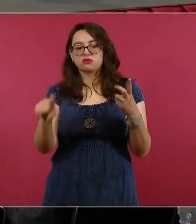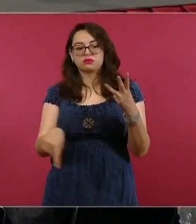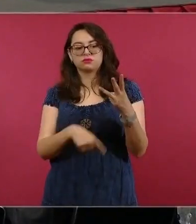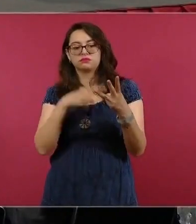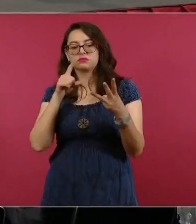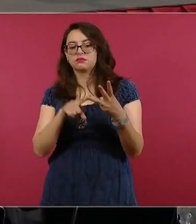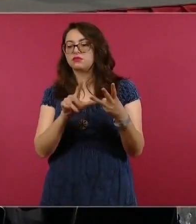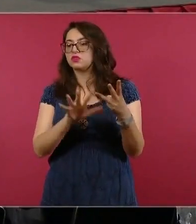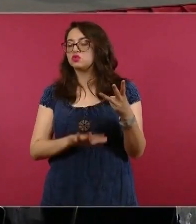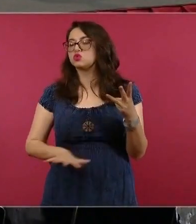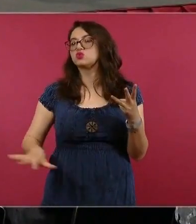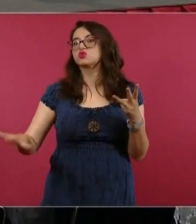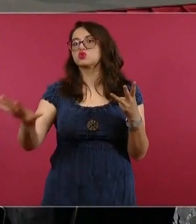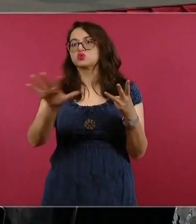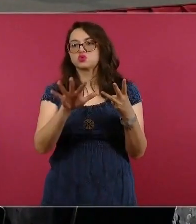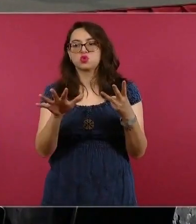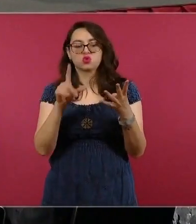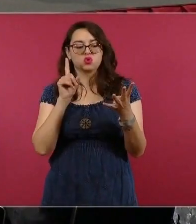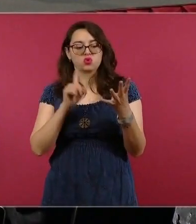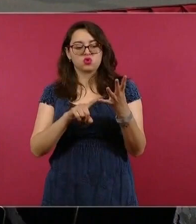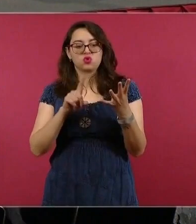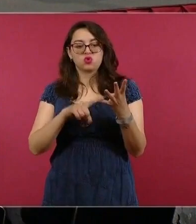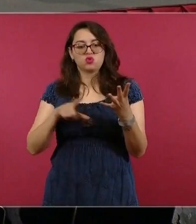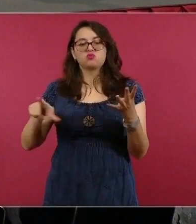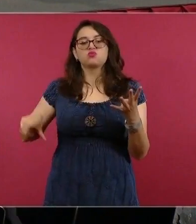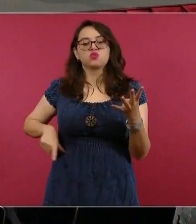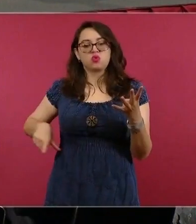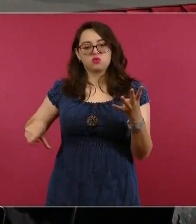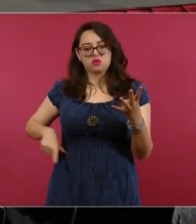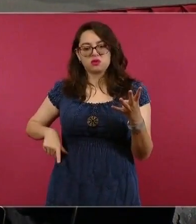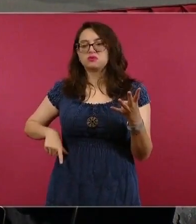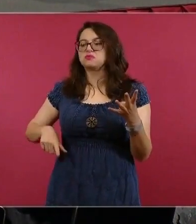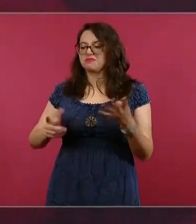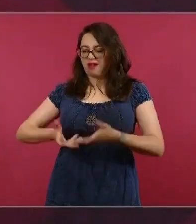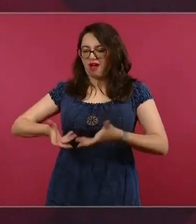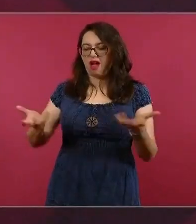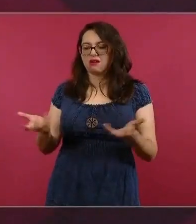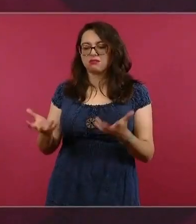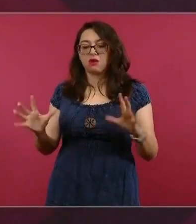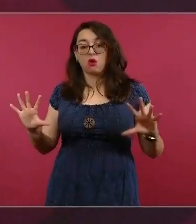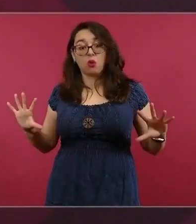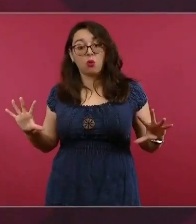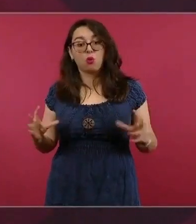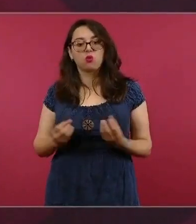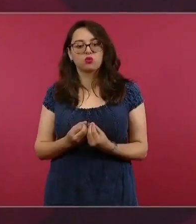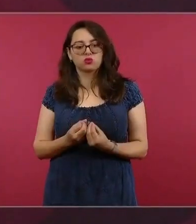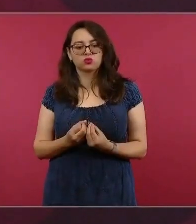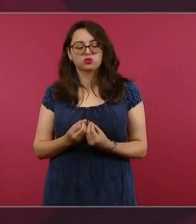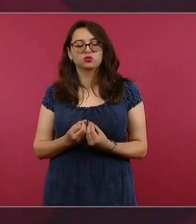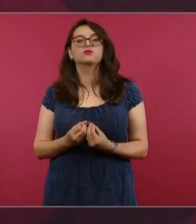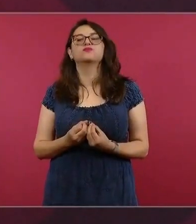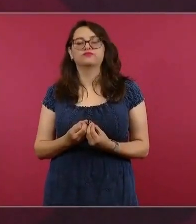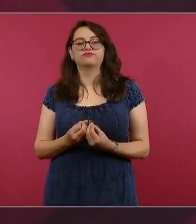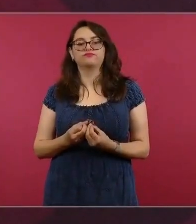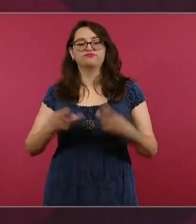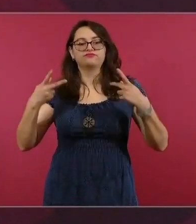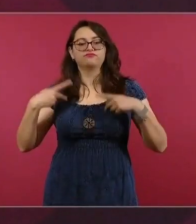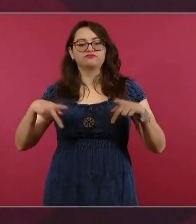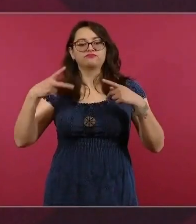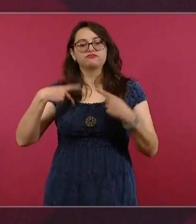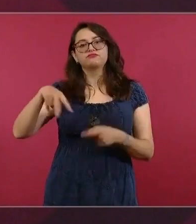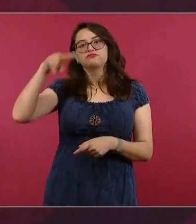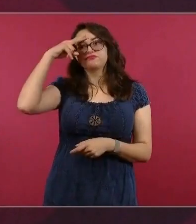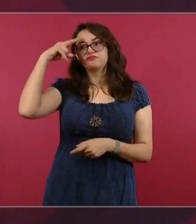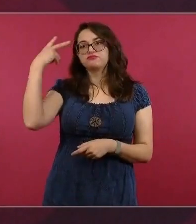de la sociedad y la voluntad política necesaria para garantizar a los mexicanos